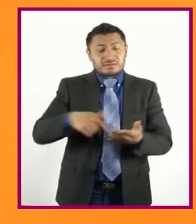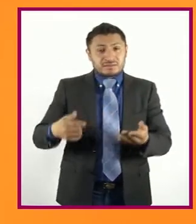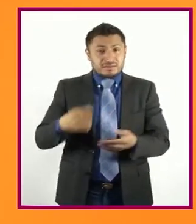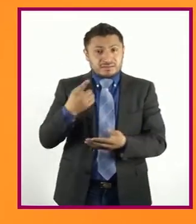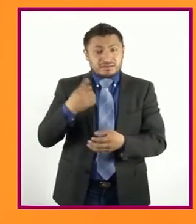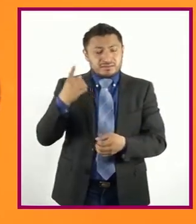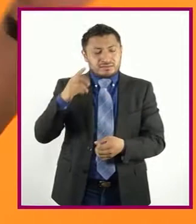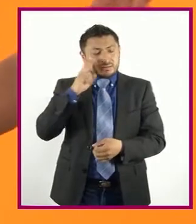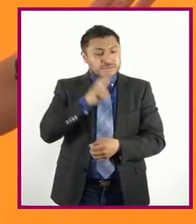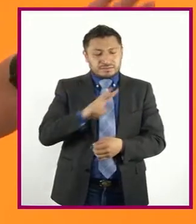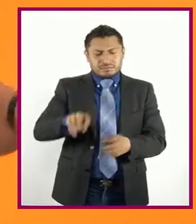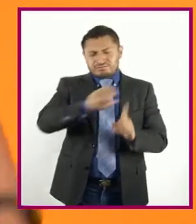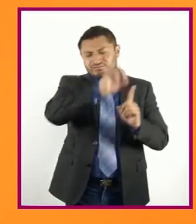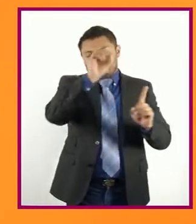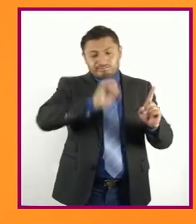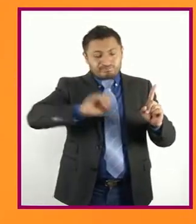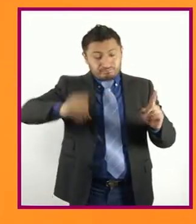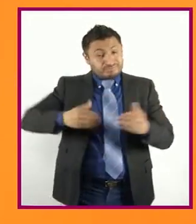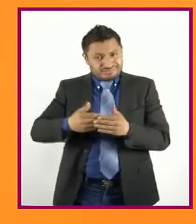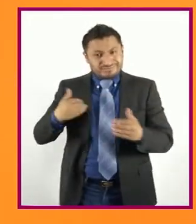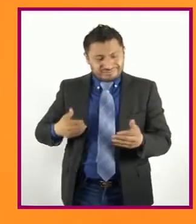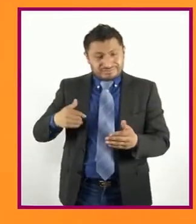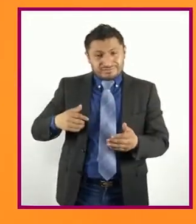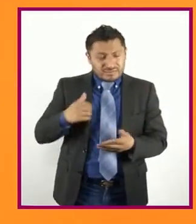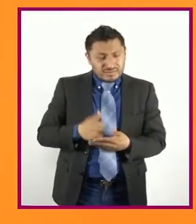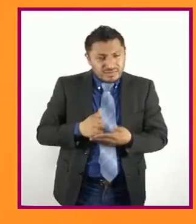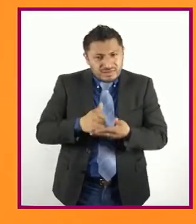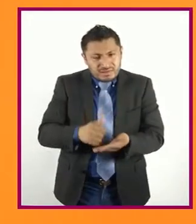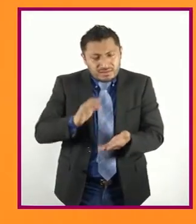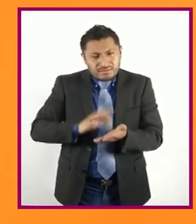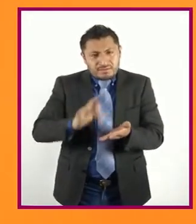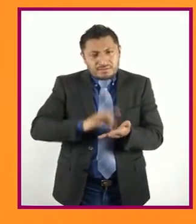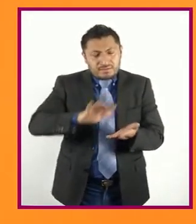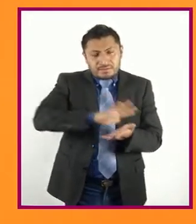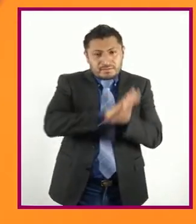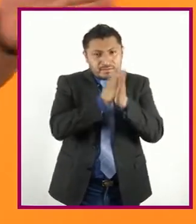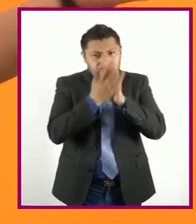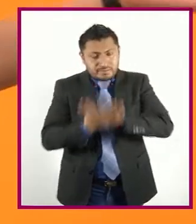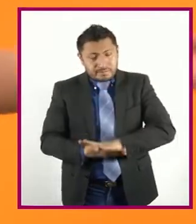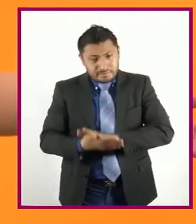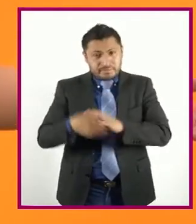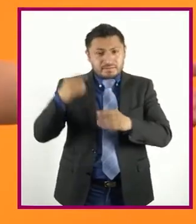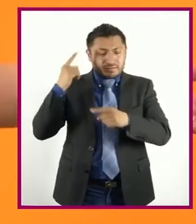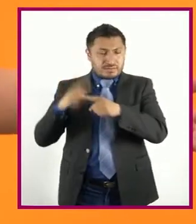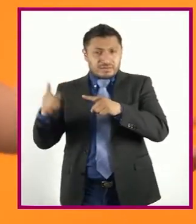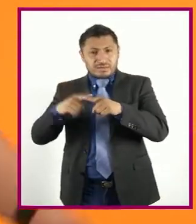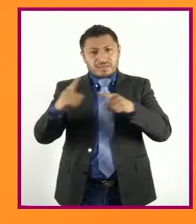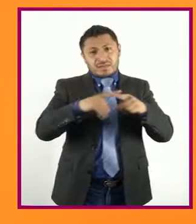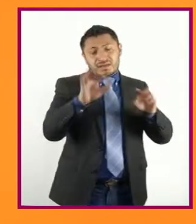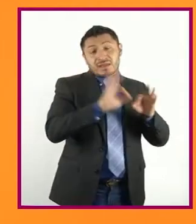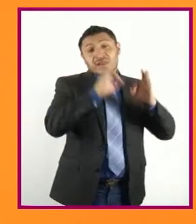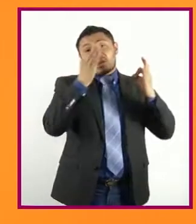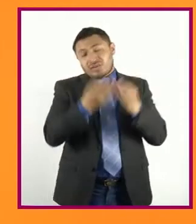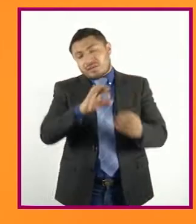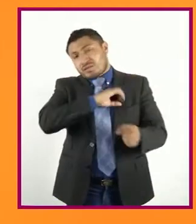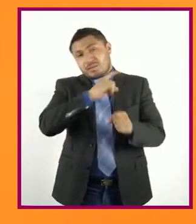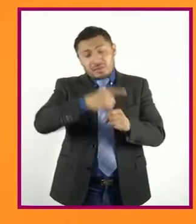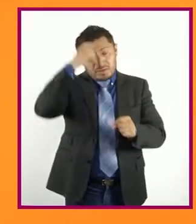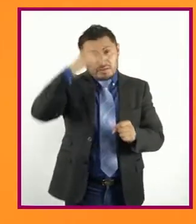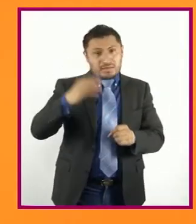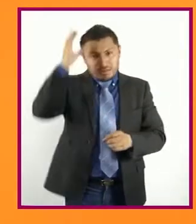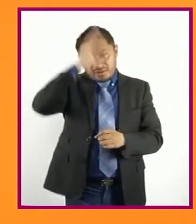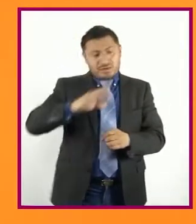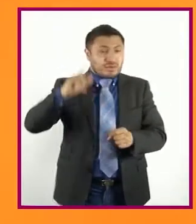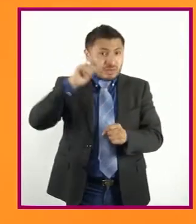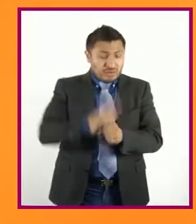primera vista Un caos Y lo llevamos Hacia un universo Con infinitas posibilidades Para la cultura